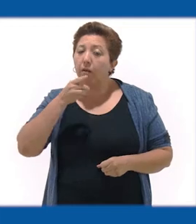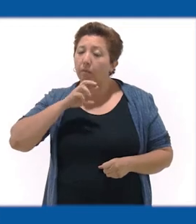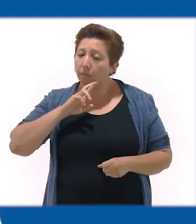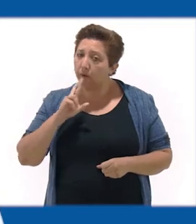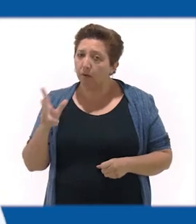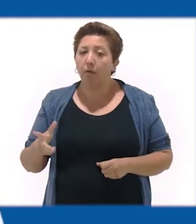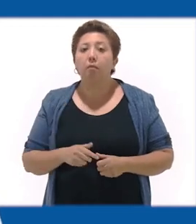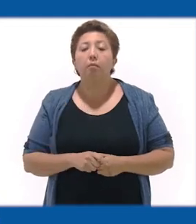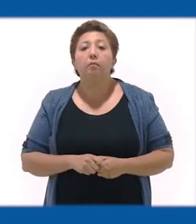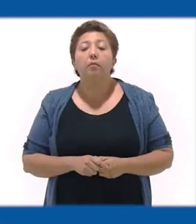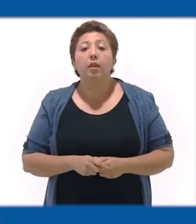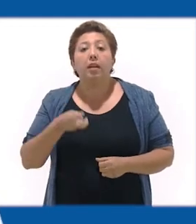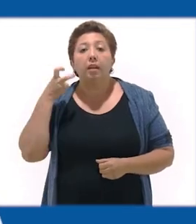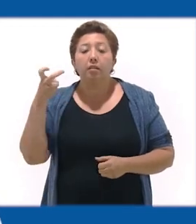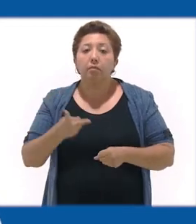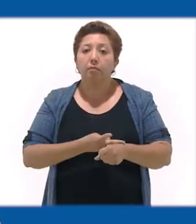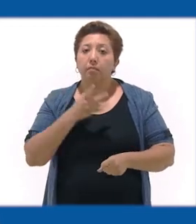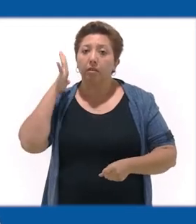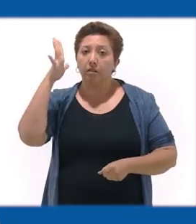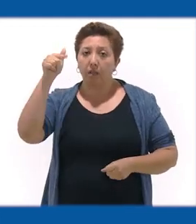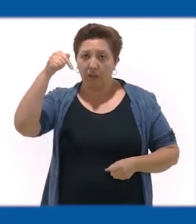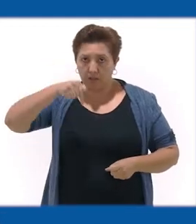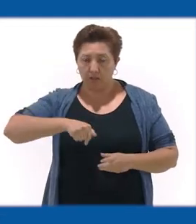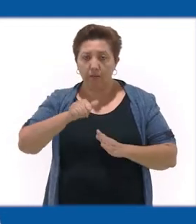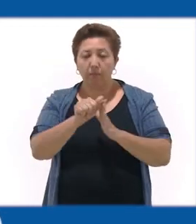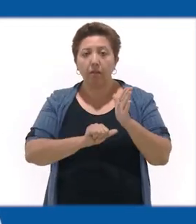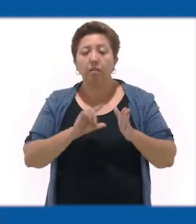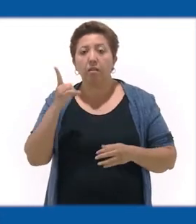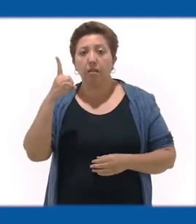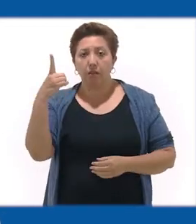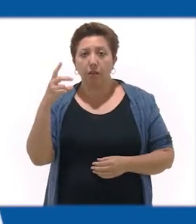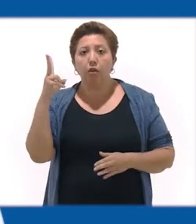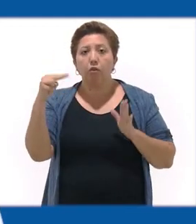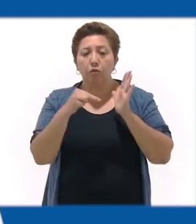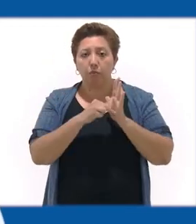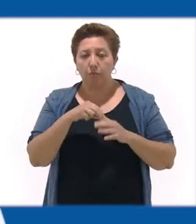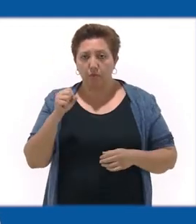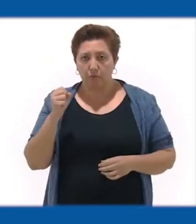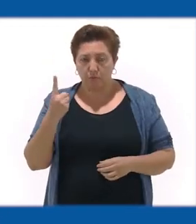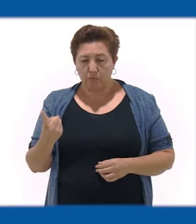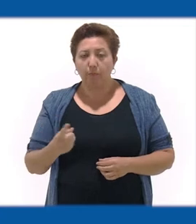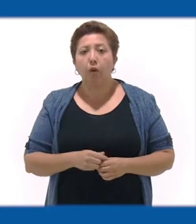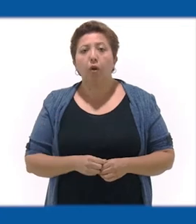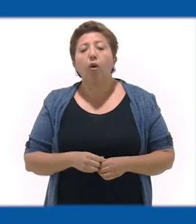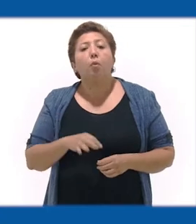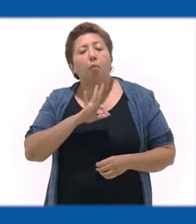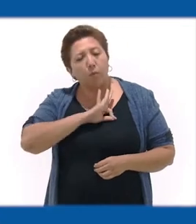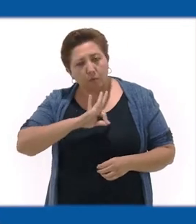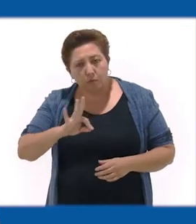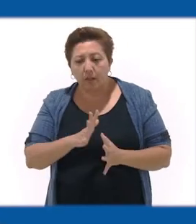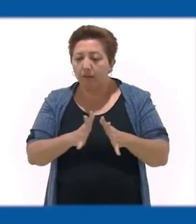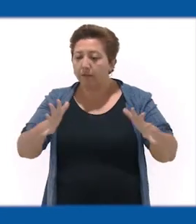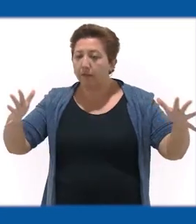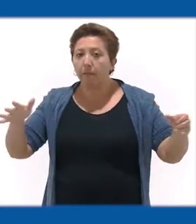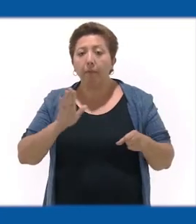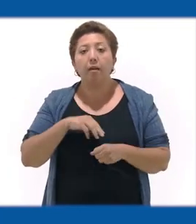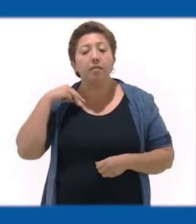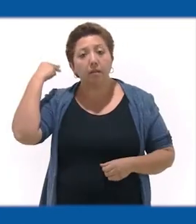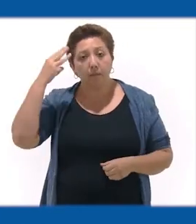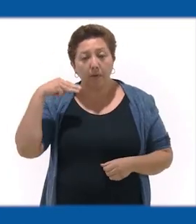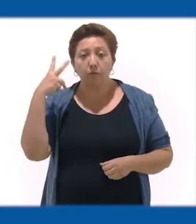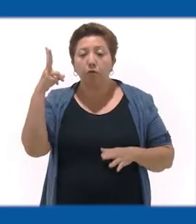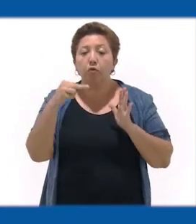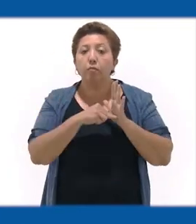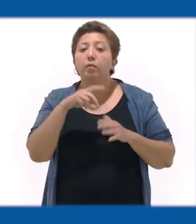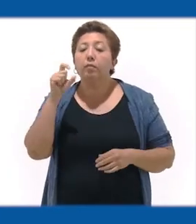posible, esto sucederá de aquí al mes de diciembre del 2021, con posibilidades de extenderse hasta marzo del 2022, y su